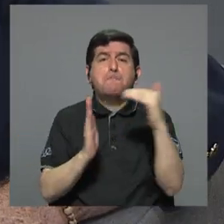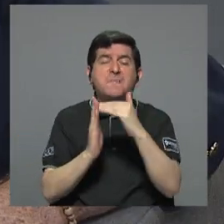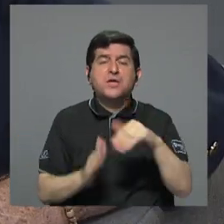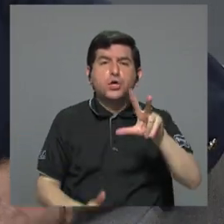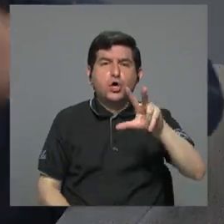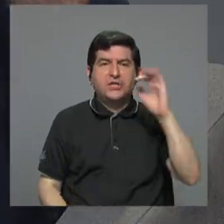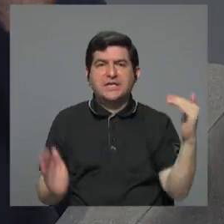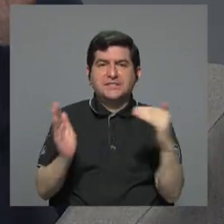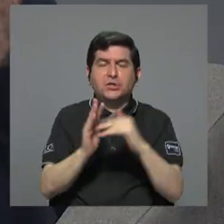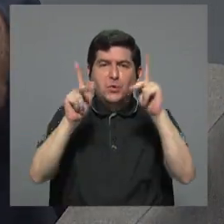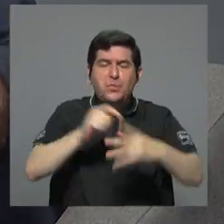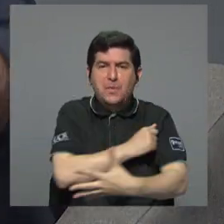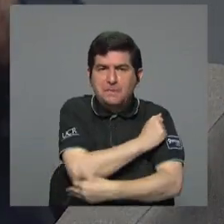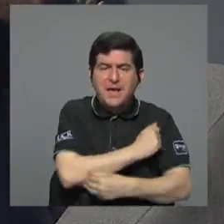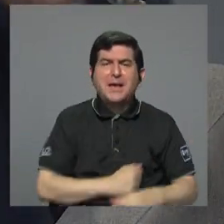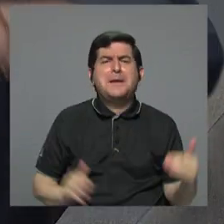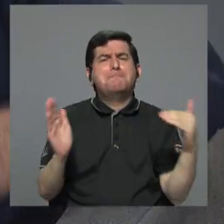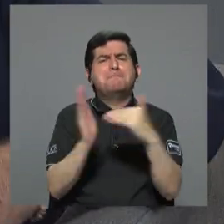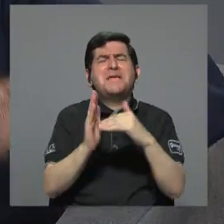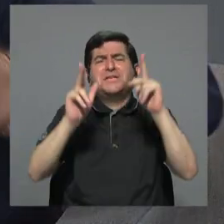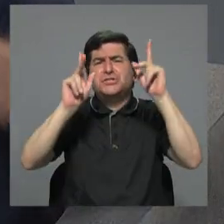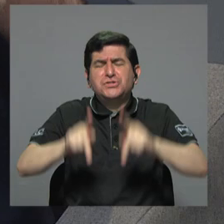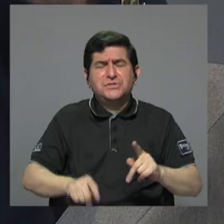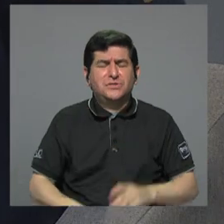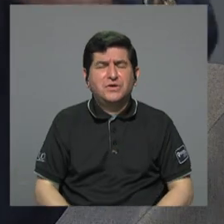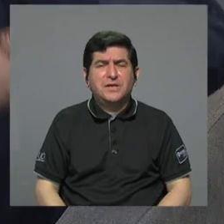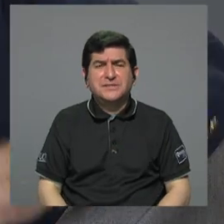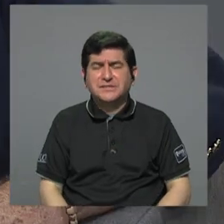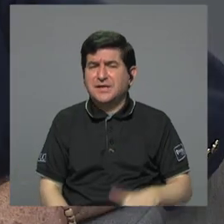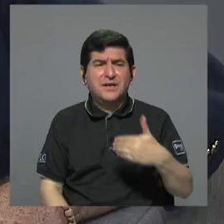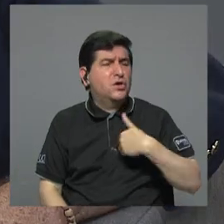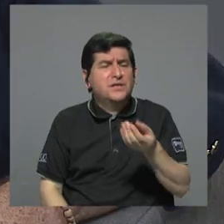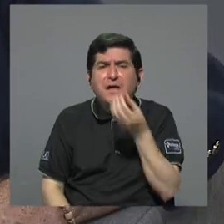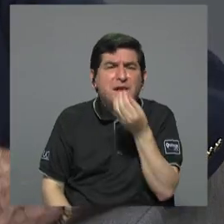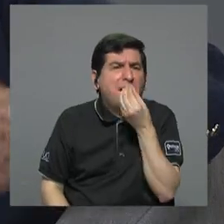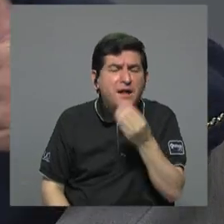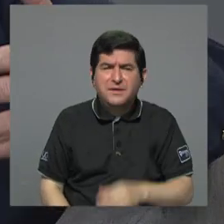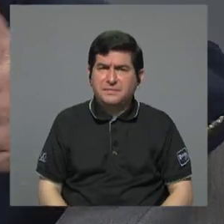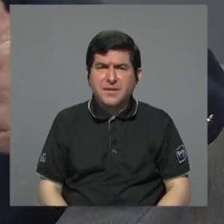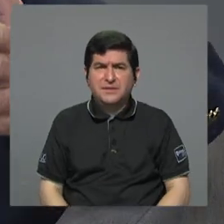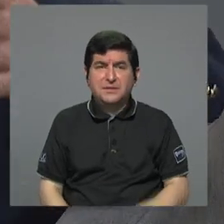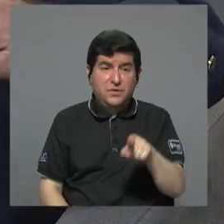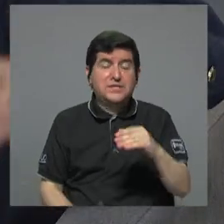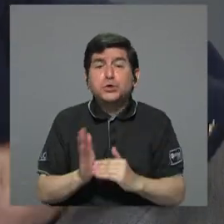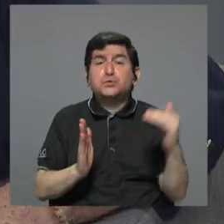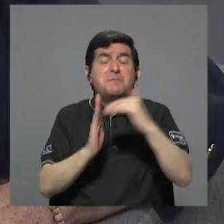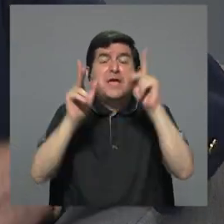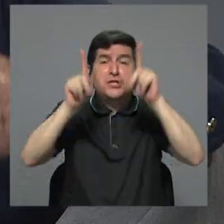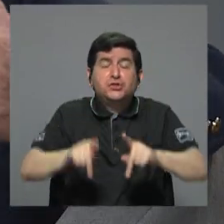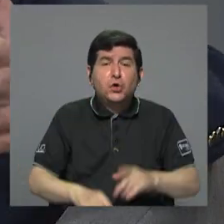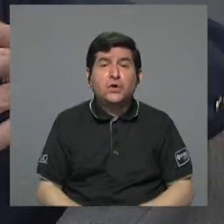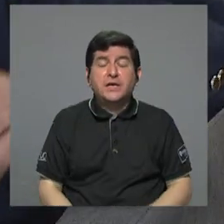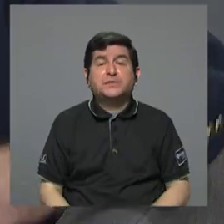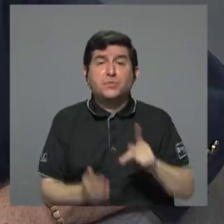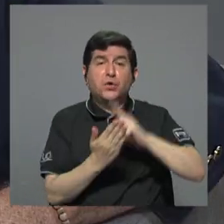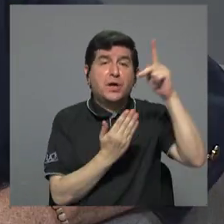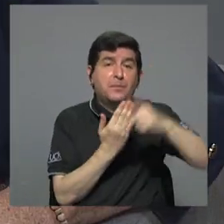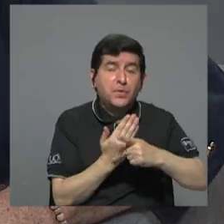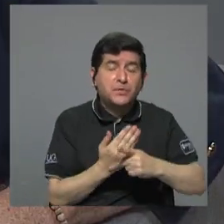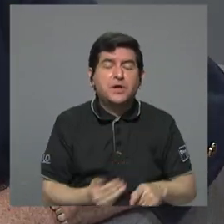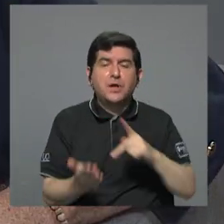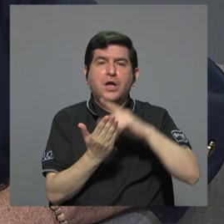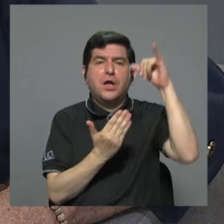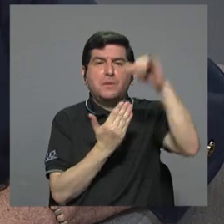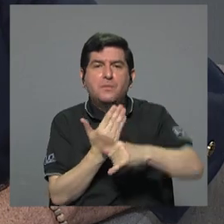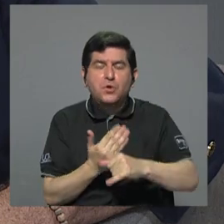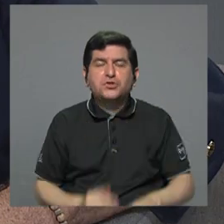pobres y tenemos millones de gente que no tiene qué comer en la mesa porque los proyectos y los programas de atención